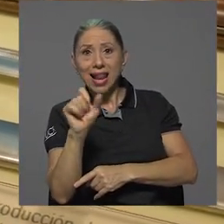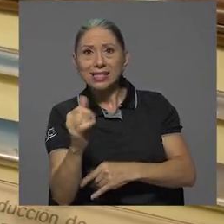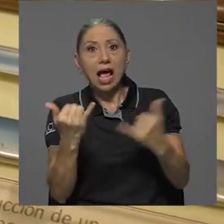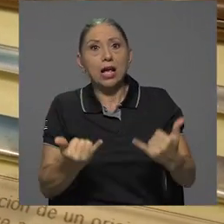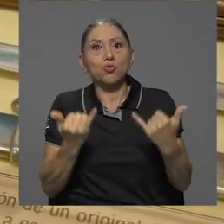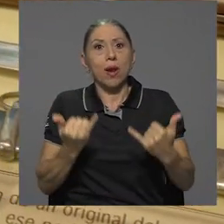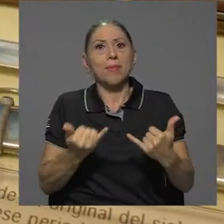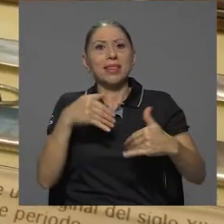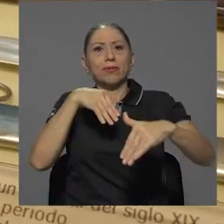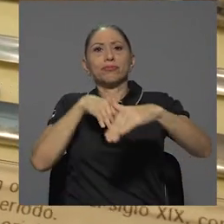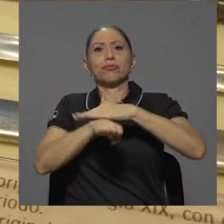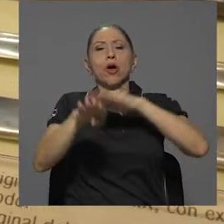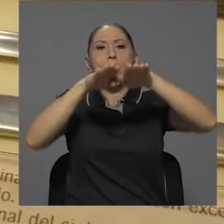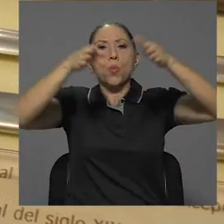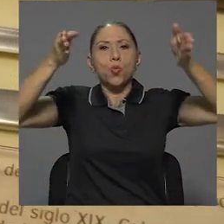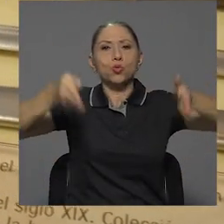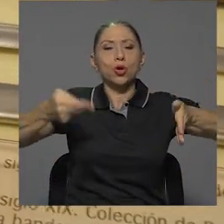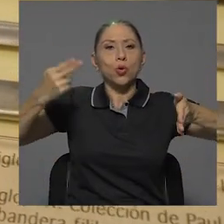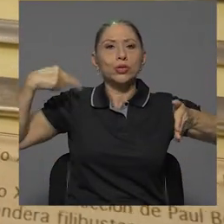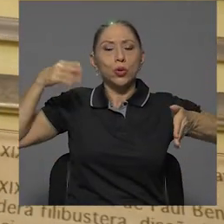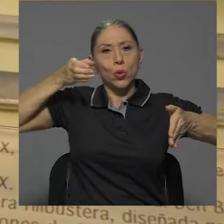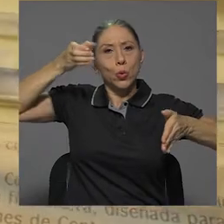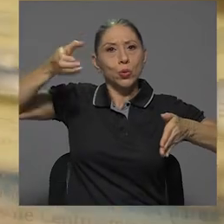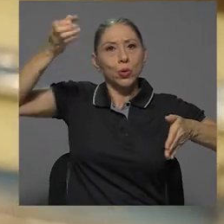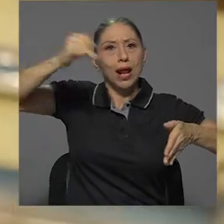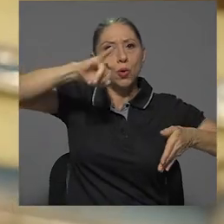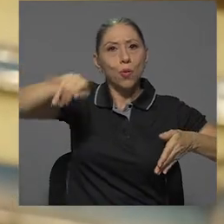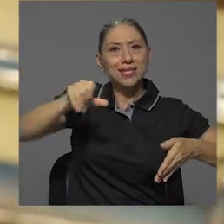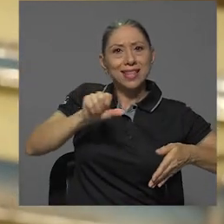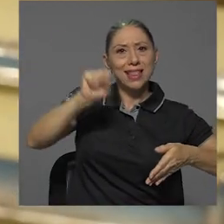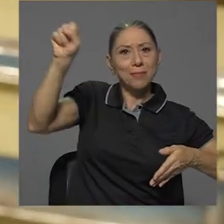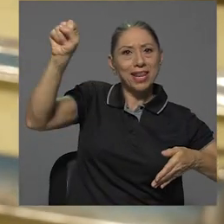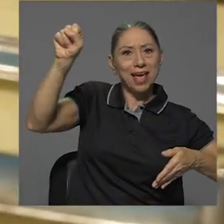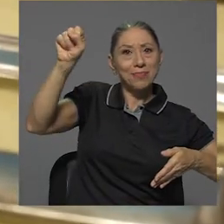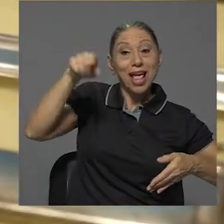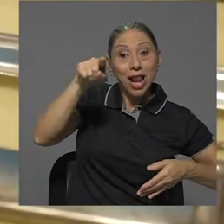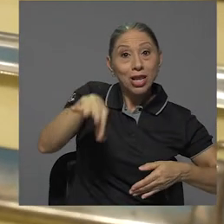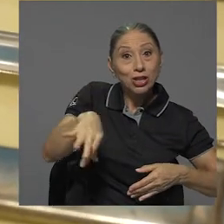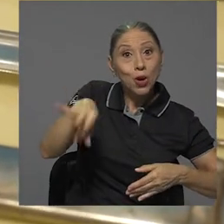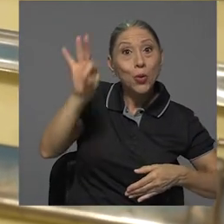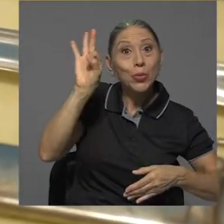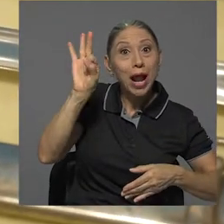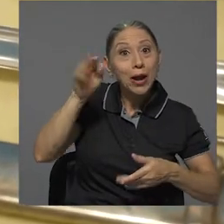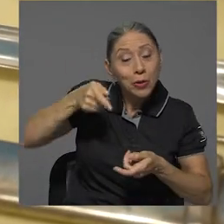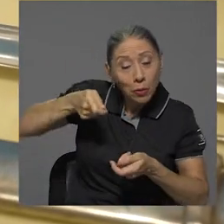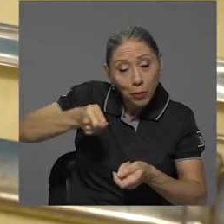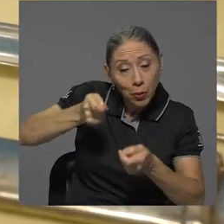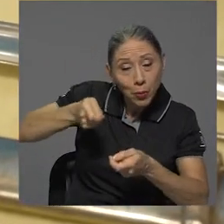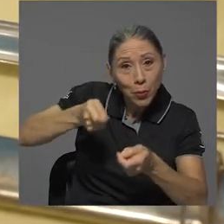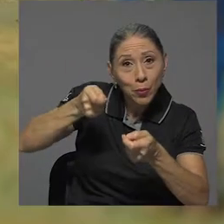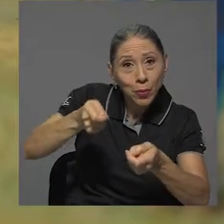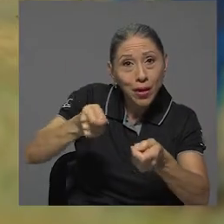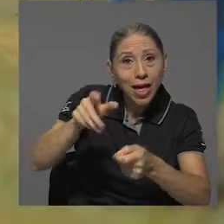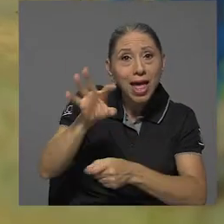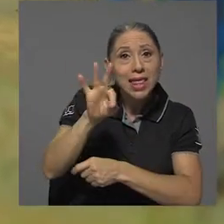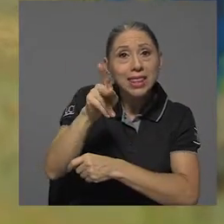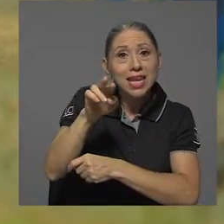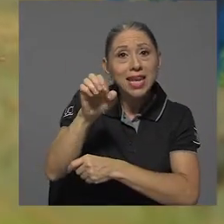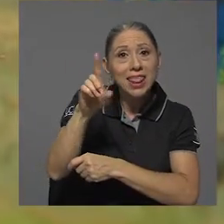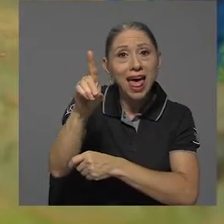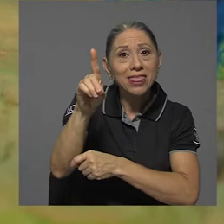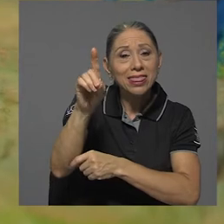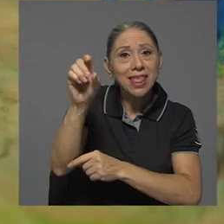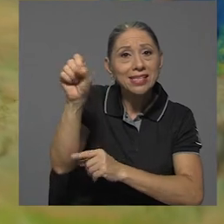albergan en el Museo Histórico Cultural Juan Santa María, fueron halladas en una excavación en la Trinidad de Sarapiquí, lugar